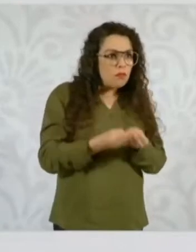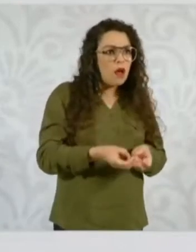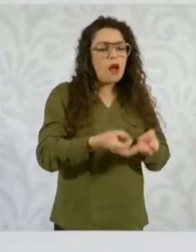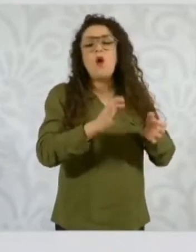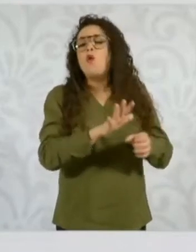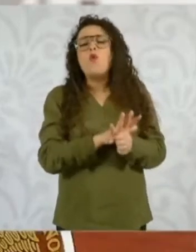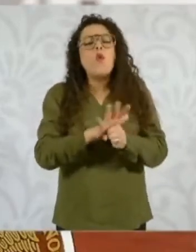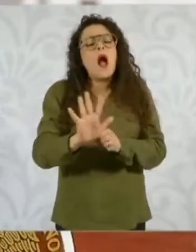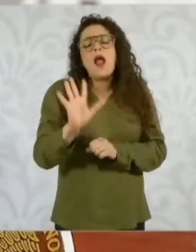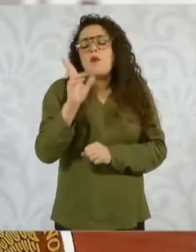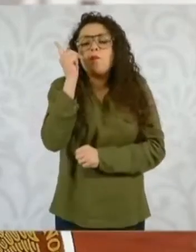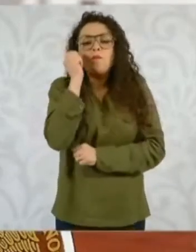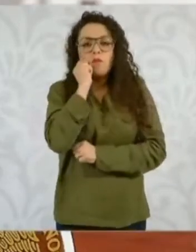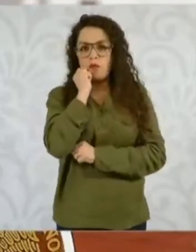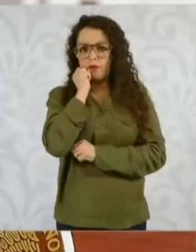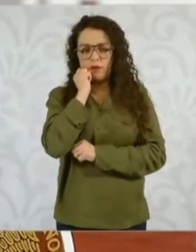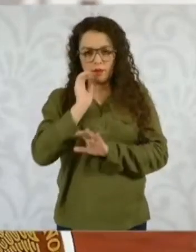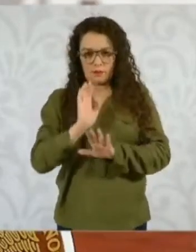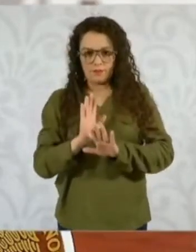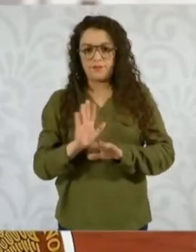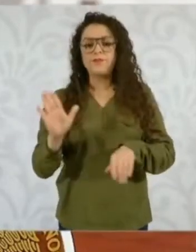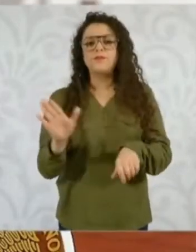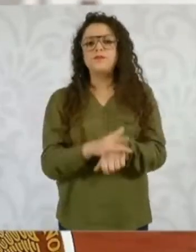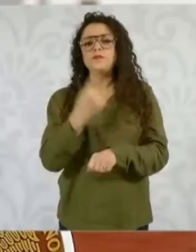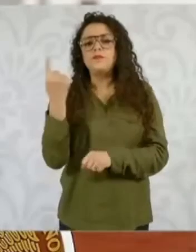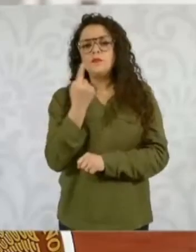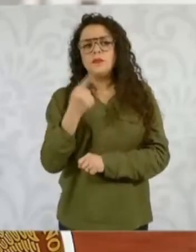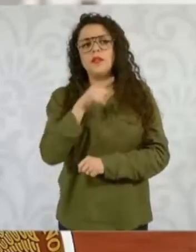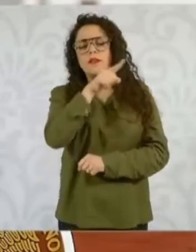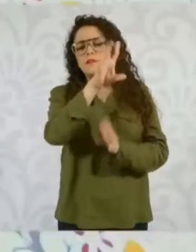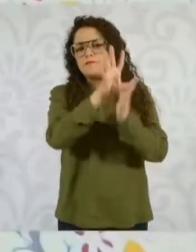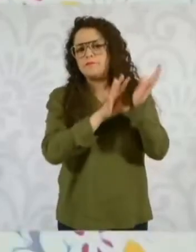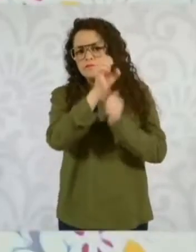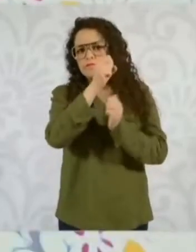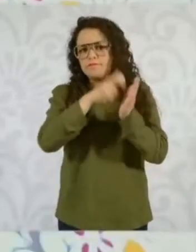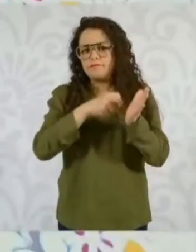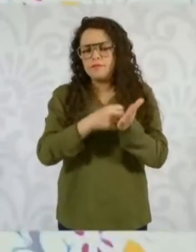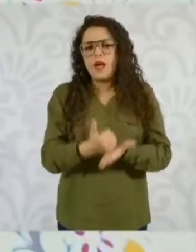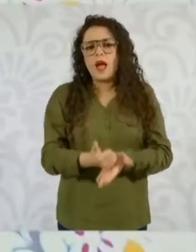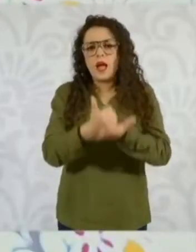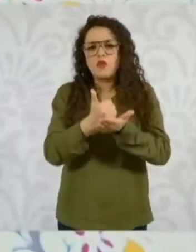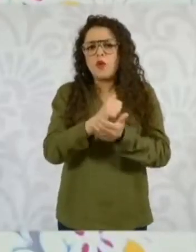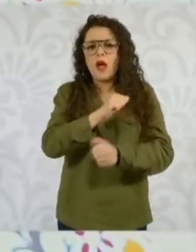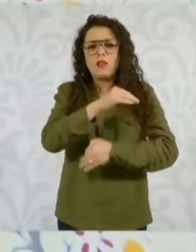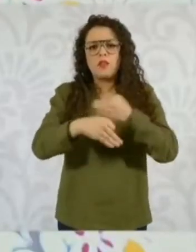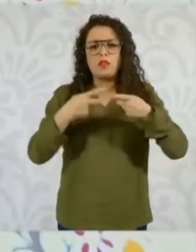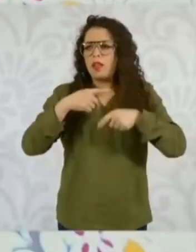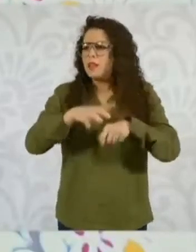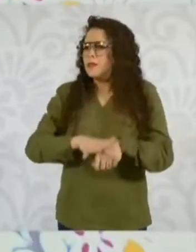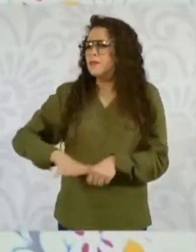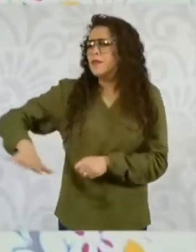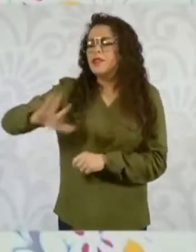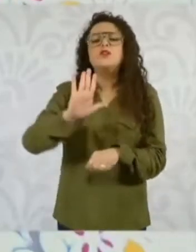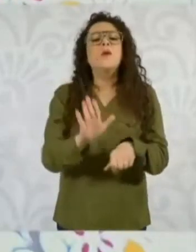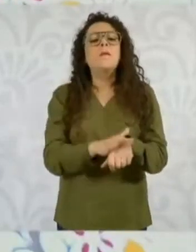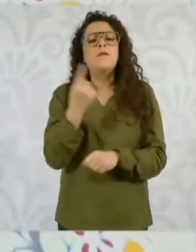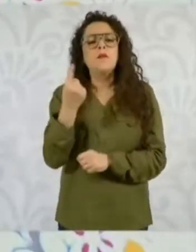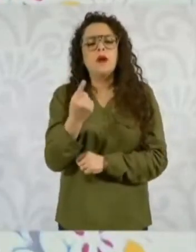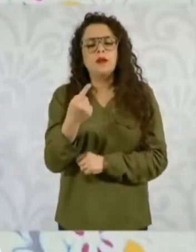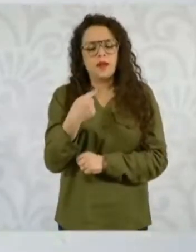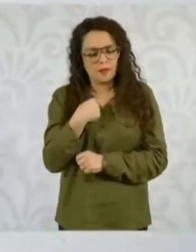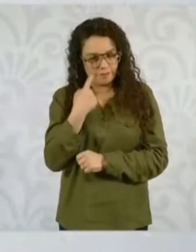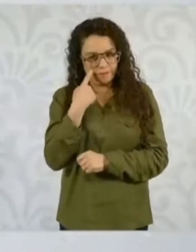¿Por qué la reforma al Poder Judicial ayuda a todas y a todos los ciudadanos? Porque ya no va a estar